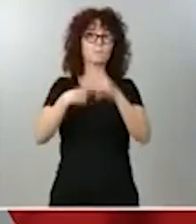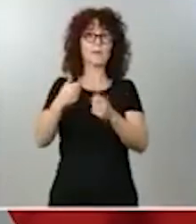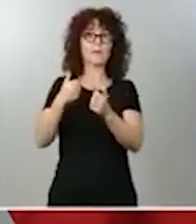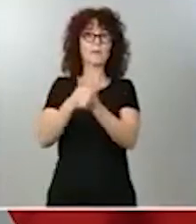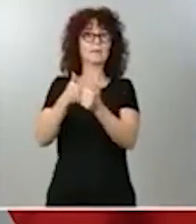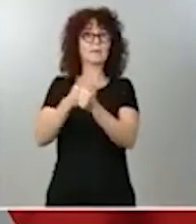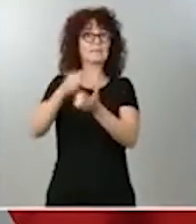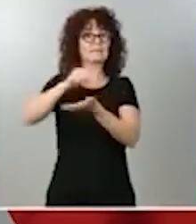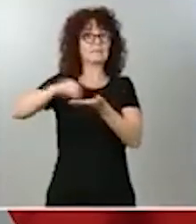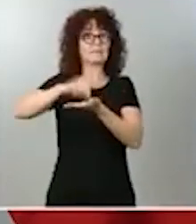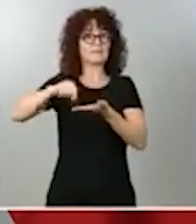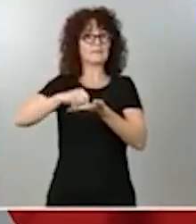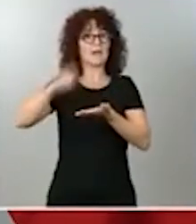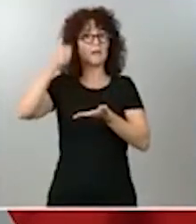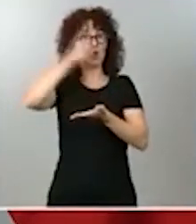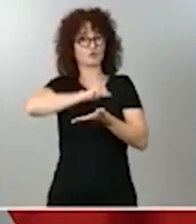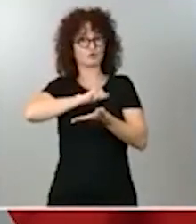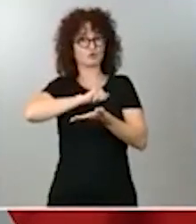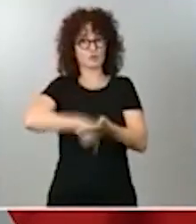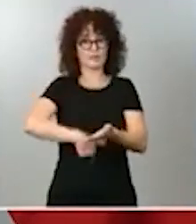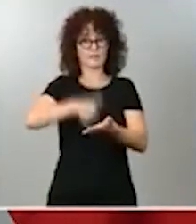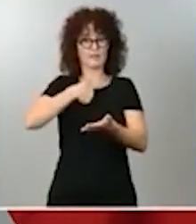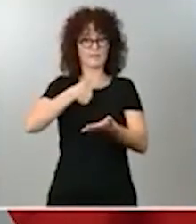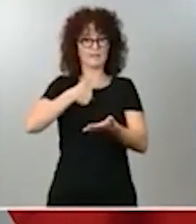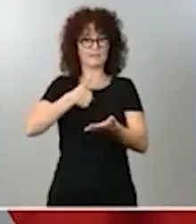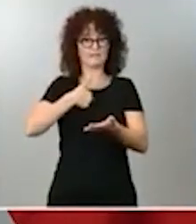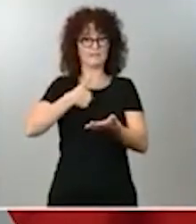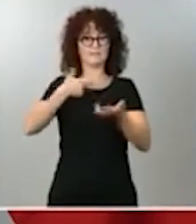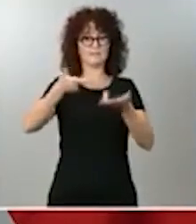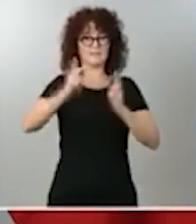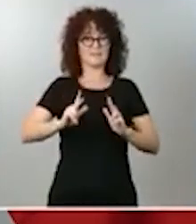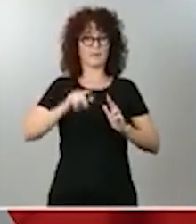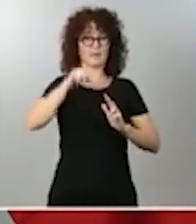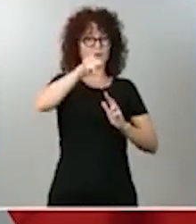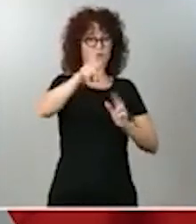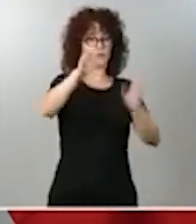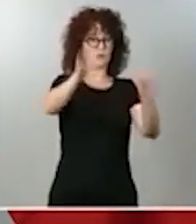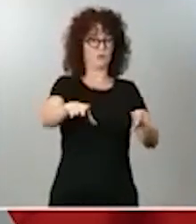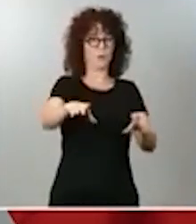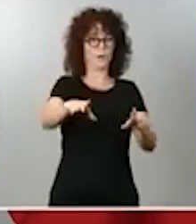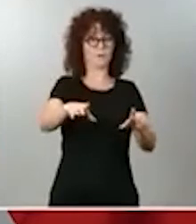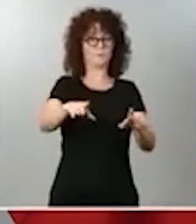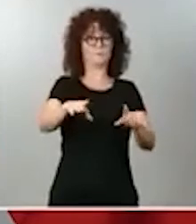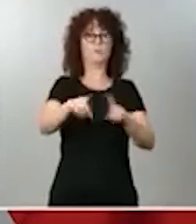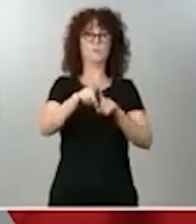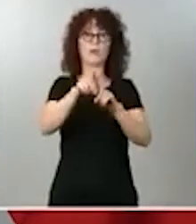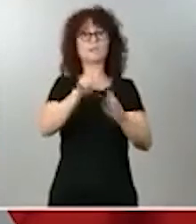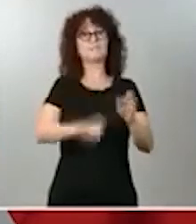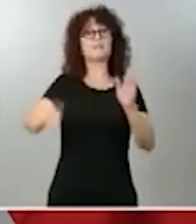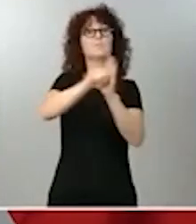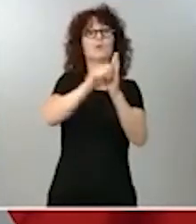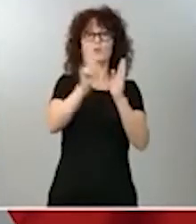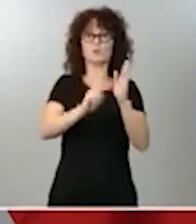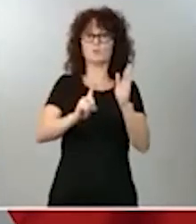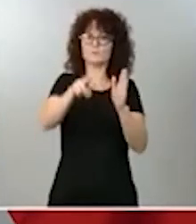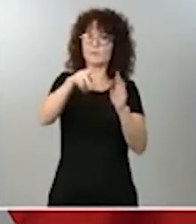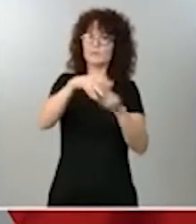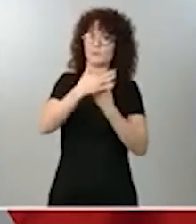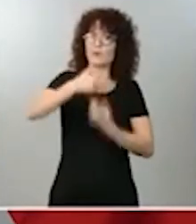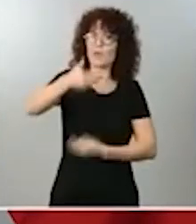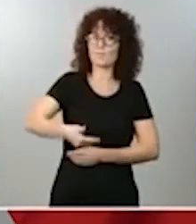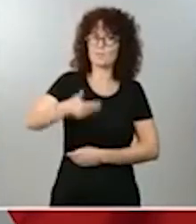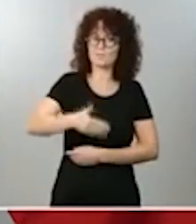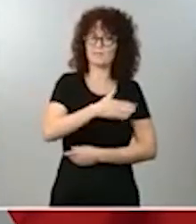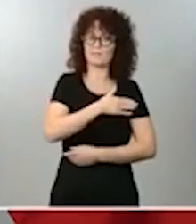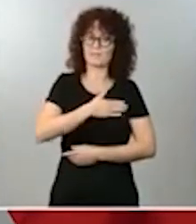ustedes. No es simbolismo, es una cuestión de fondo de máxima importancia. Entonces, creo que tenemos que desplegar la norma, ir